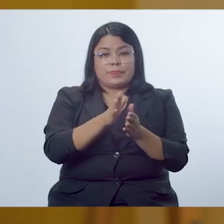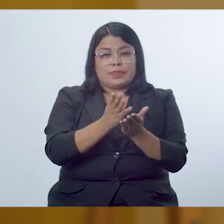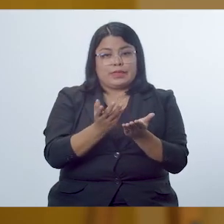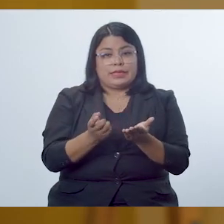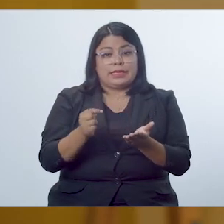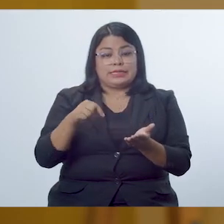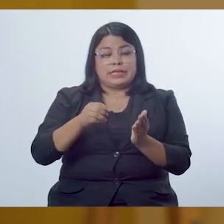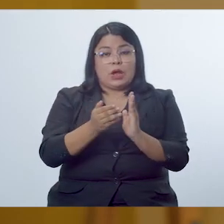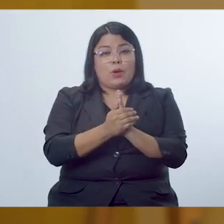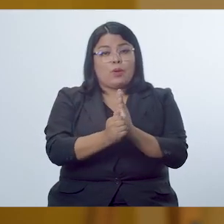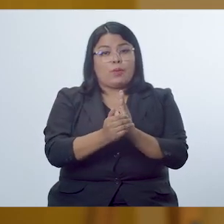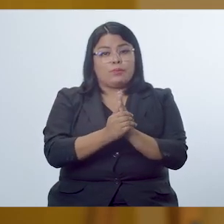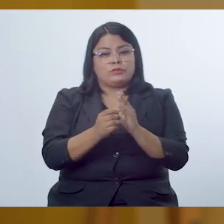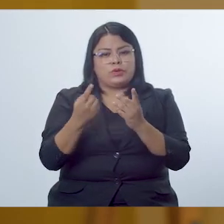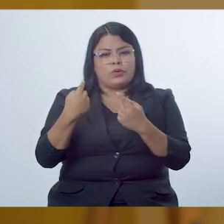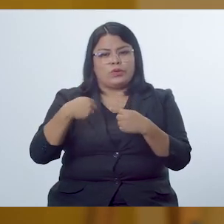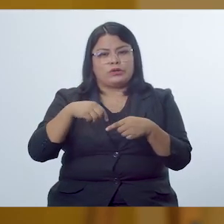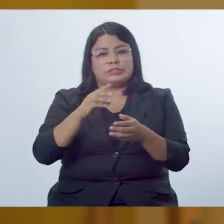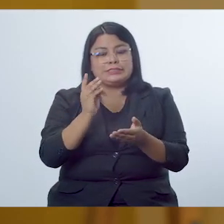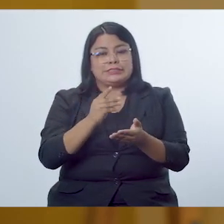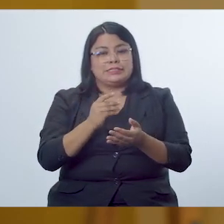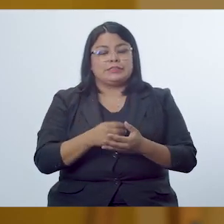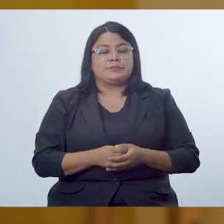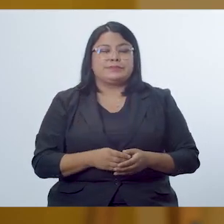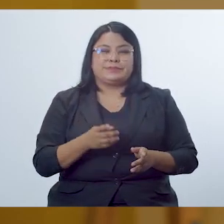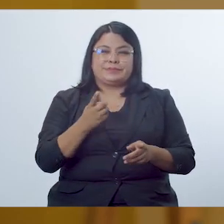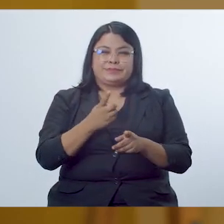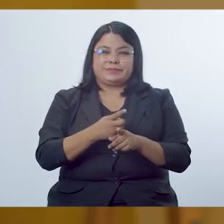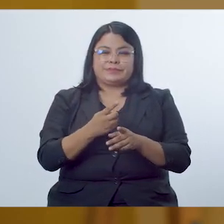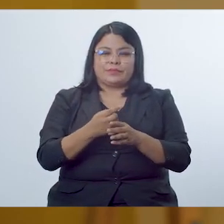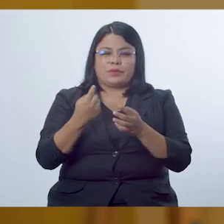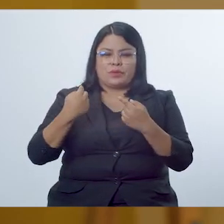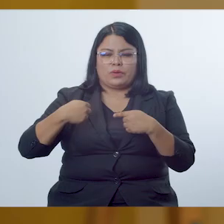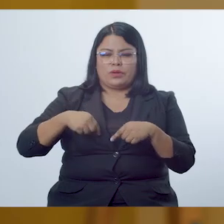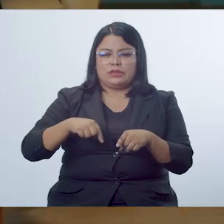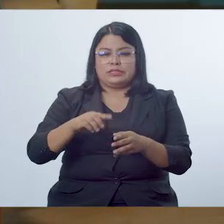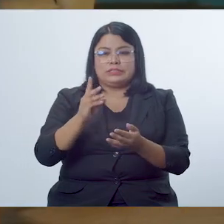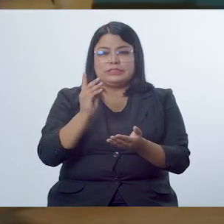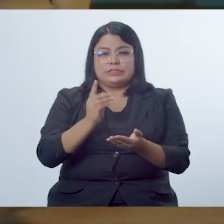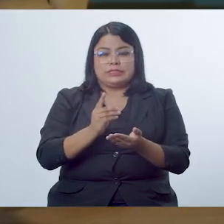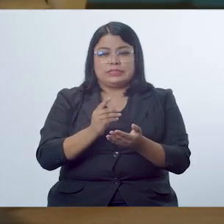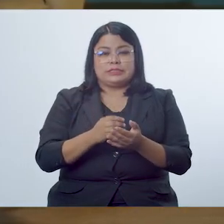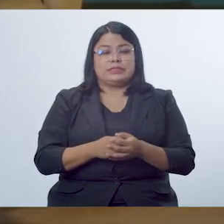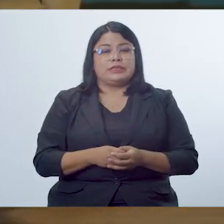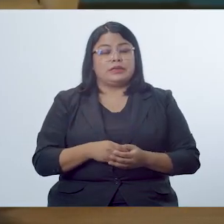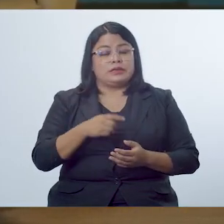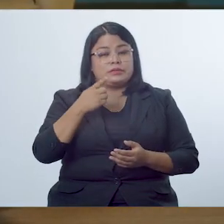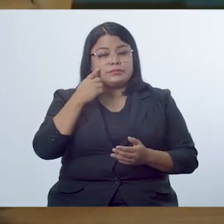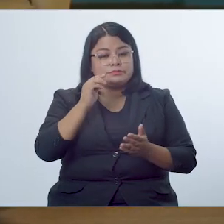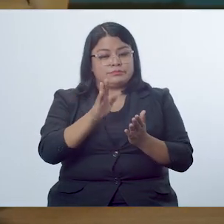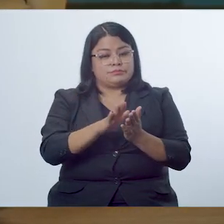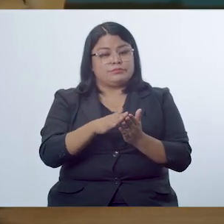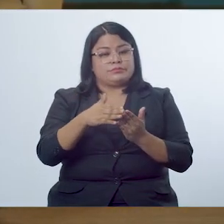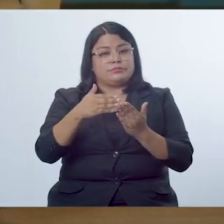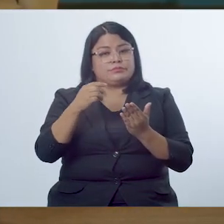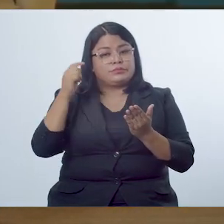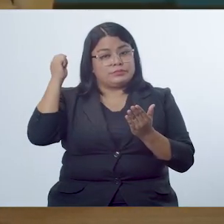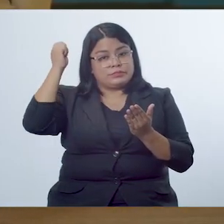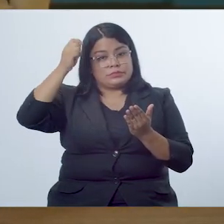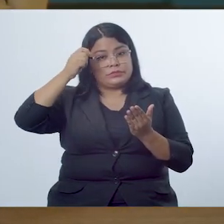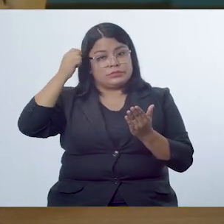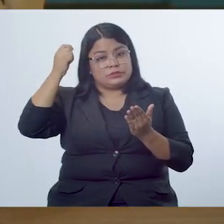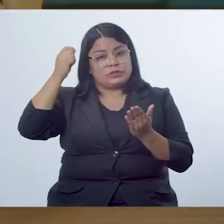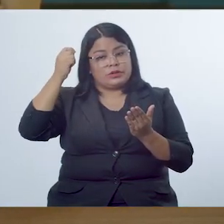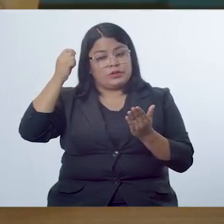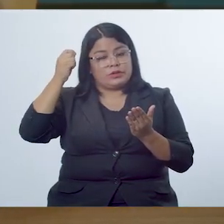de texto estas competencias de la secuencia didáctica? Así es. La secuencia didáctica retoma el planteamiento del teórico Charles